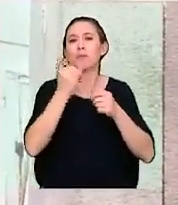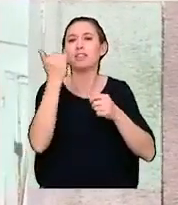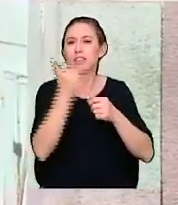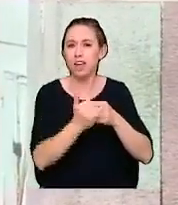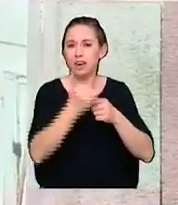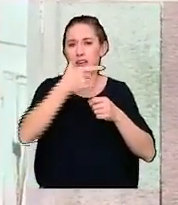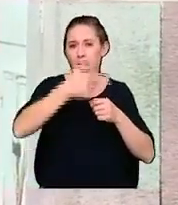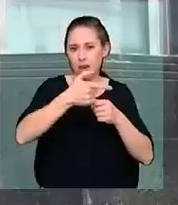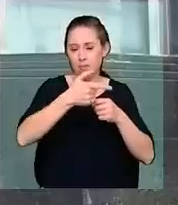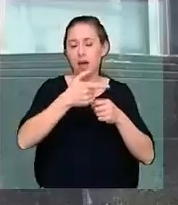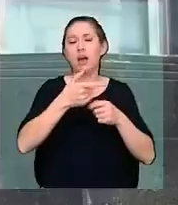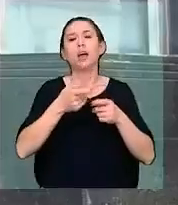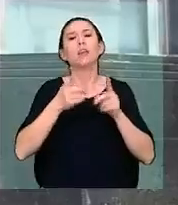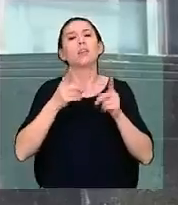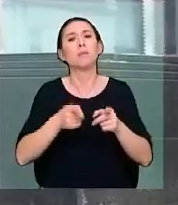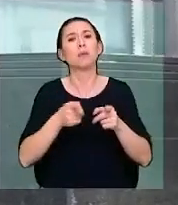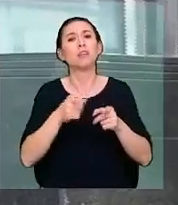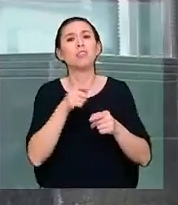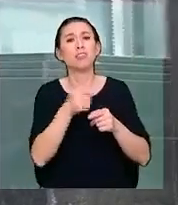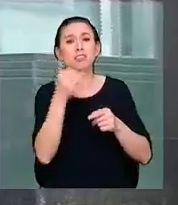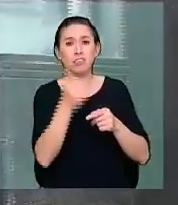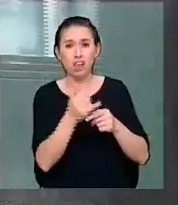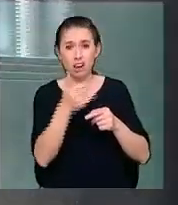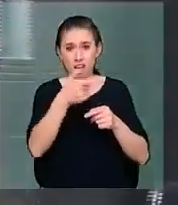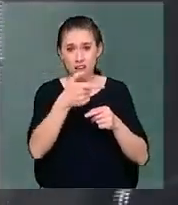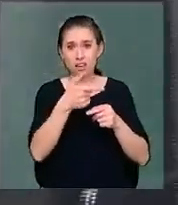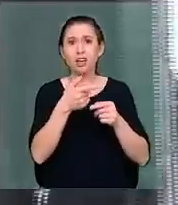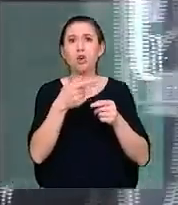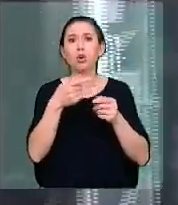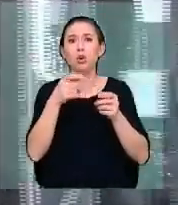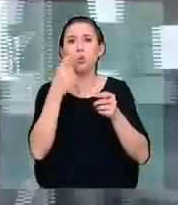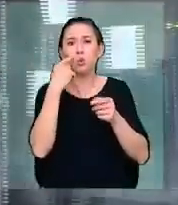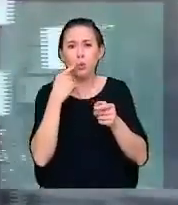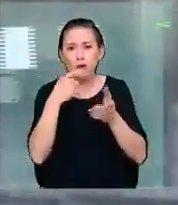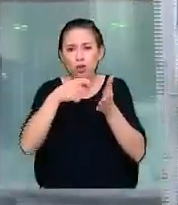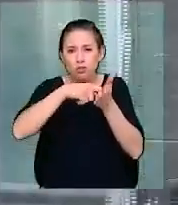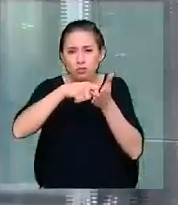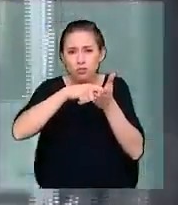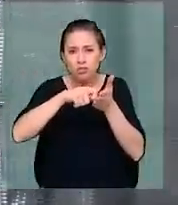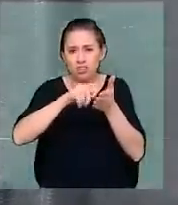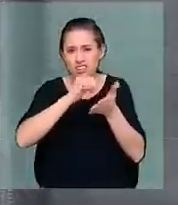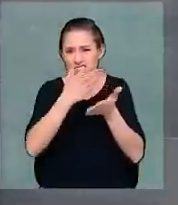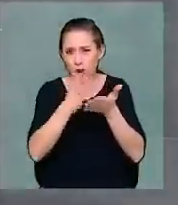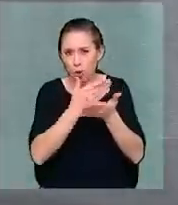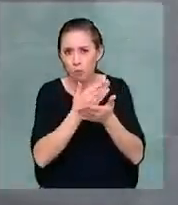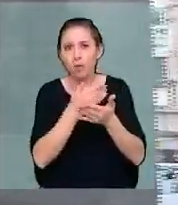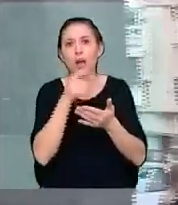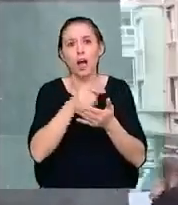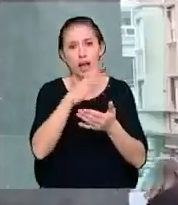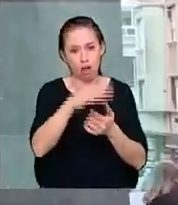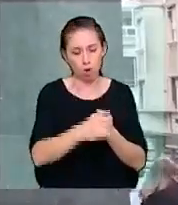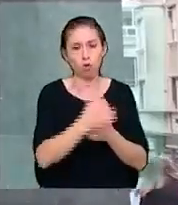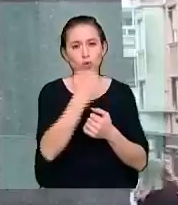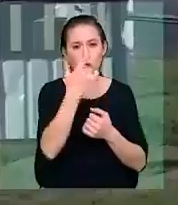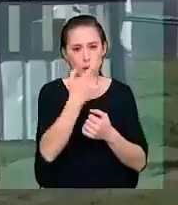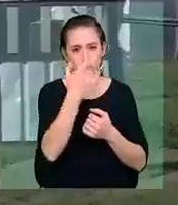de fuego, además de tenencia de arma de fuego con signos eliminados. A él se le incautó un arma de fuego.